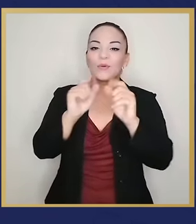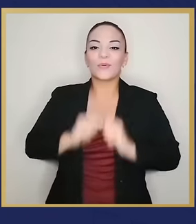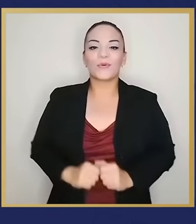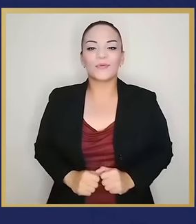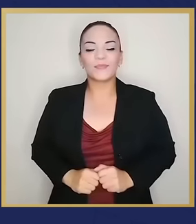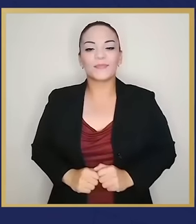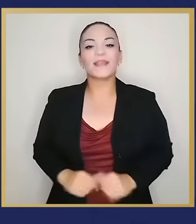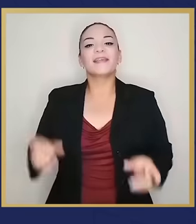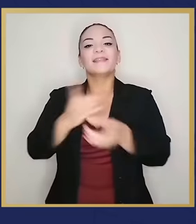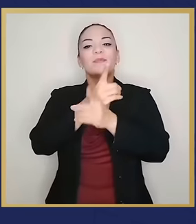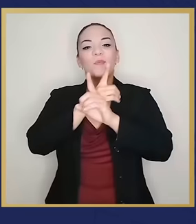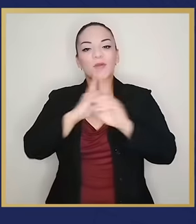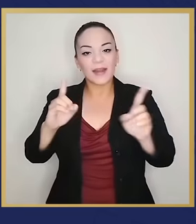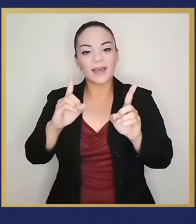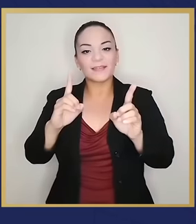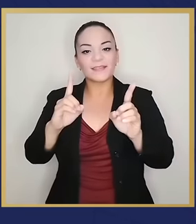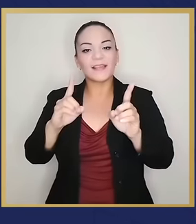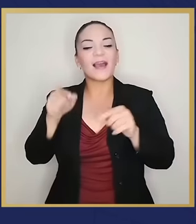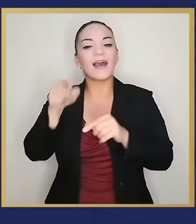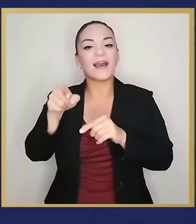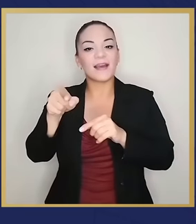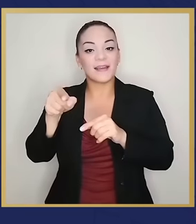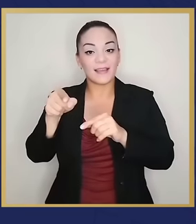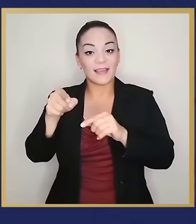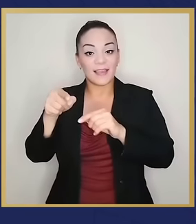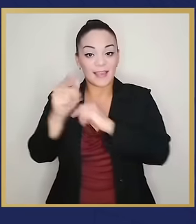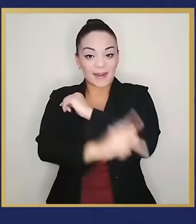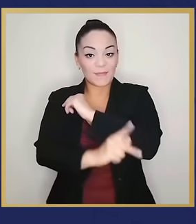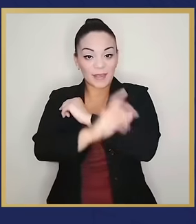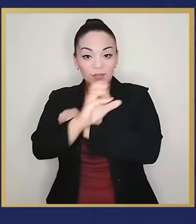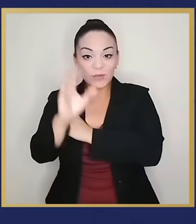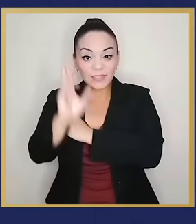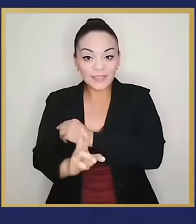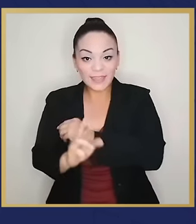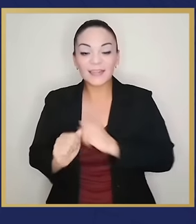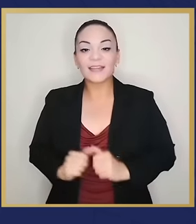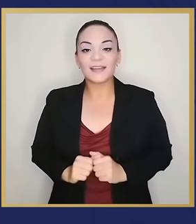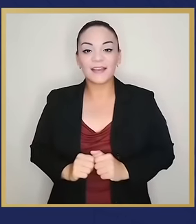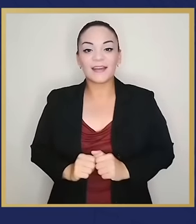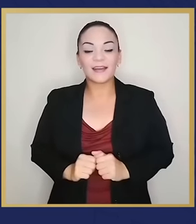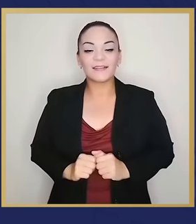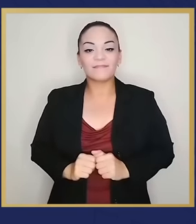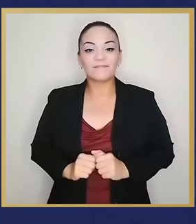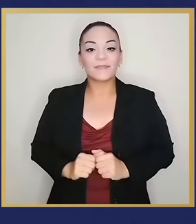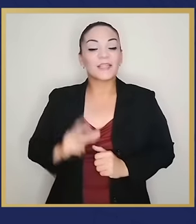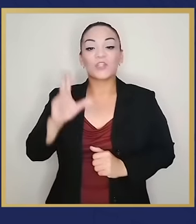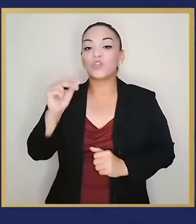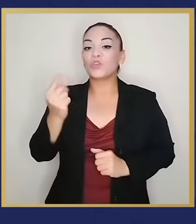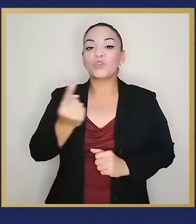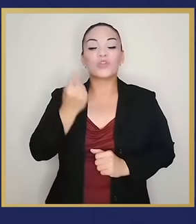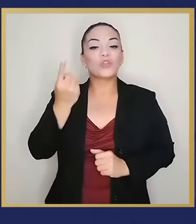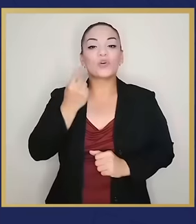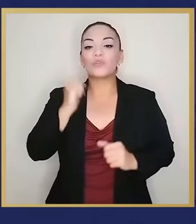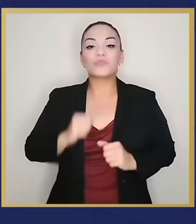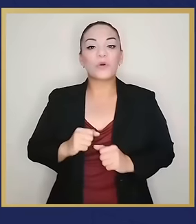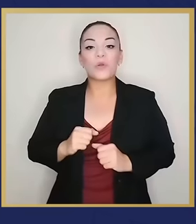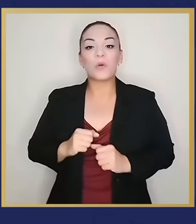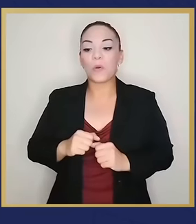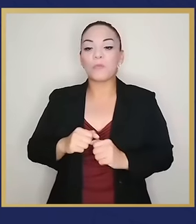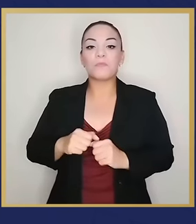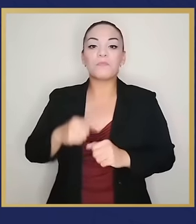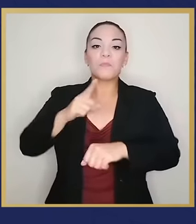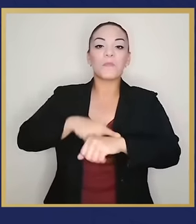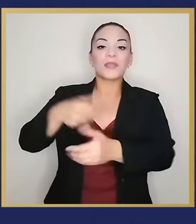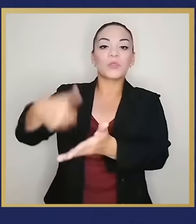La democracia en nuestro pueblo no se vive solo en las